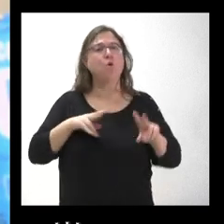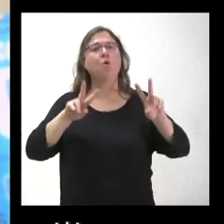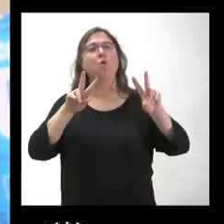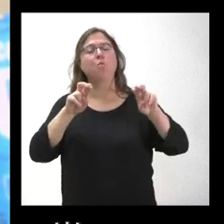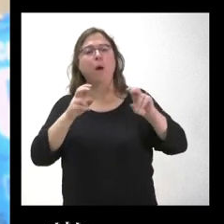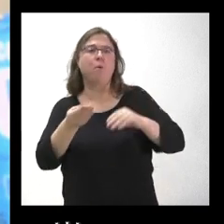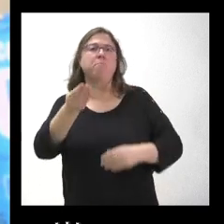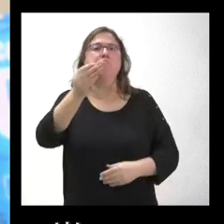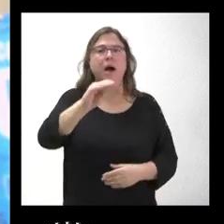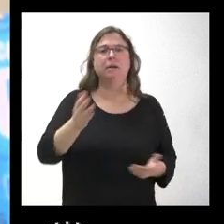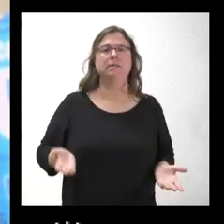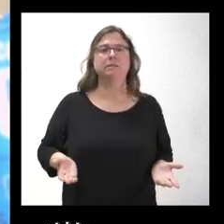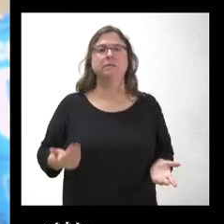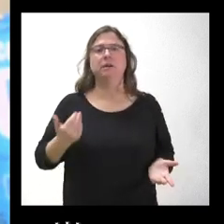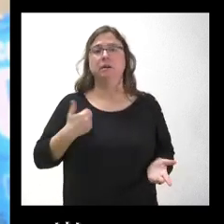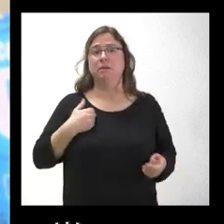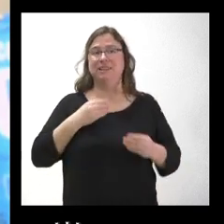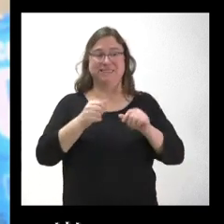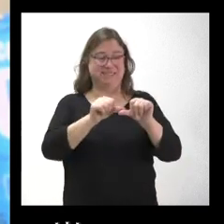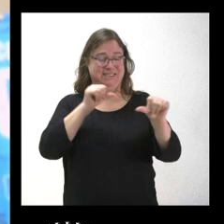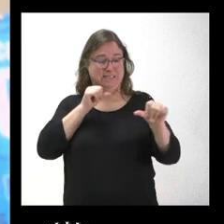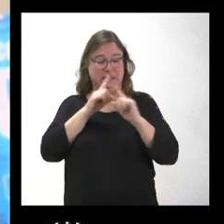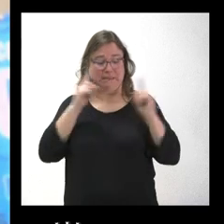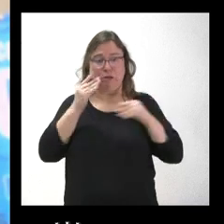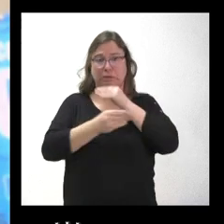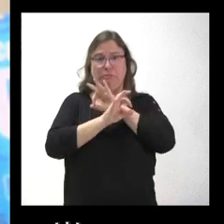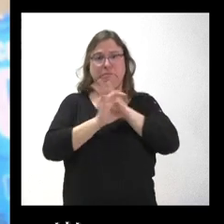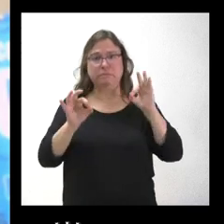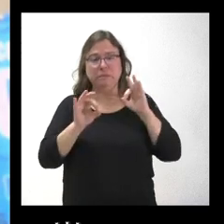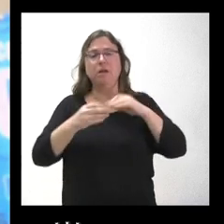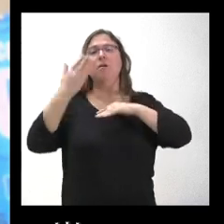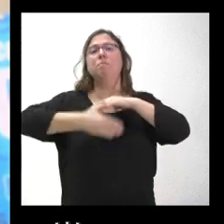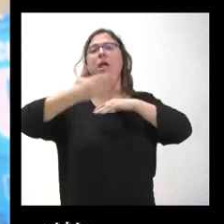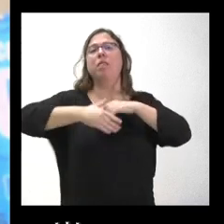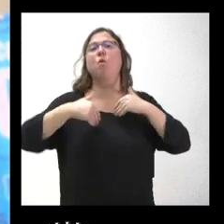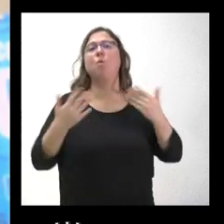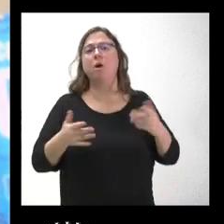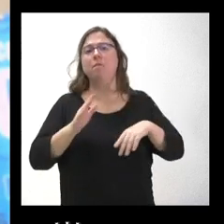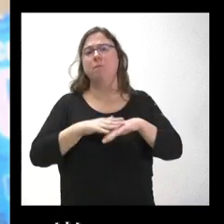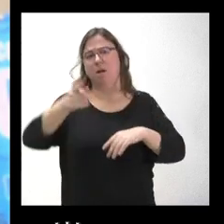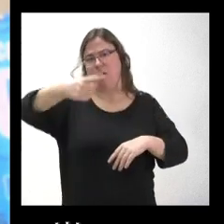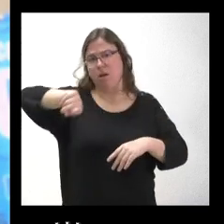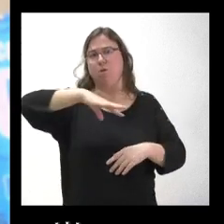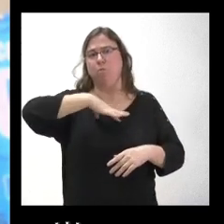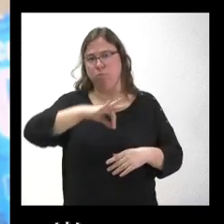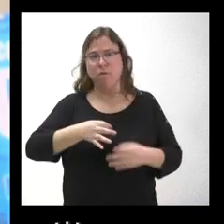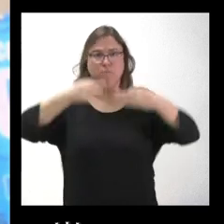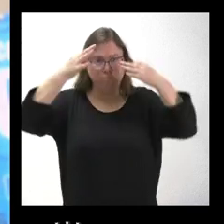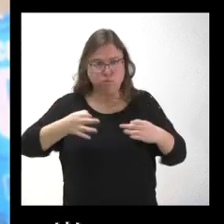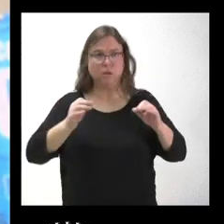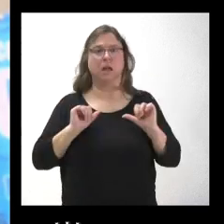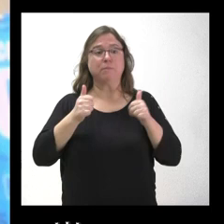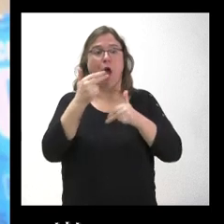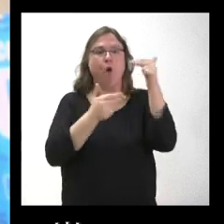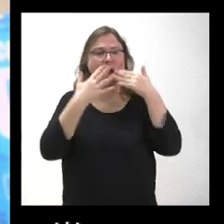hacer a los mayores, de la que no se ha ejecutado este año, y qué plazos manejan para poder efectivamente iniciar